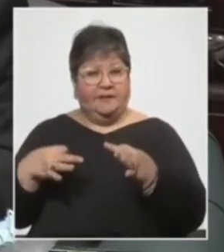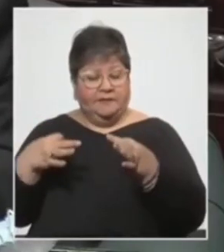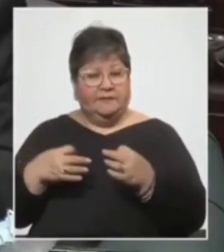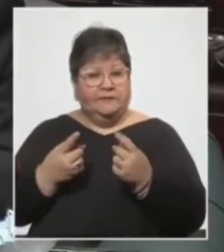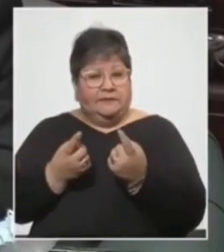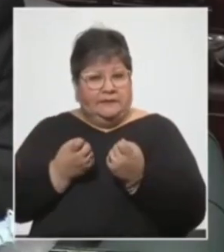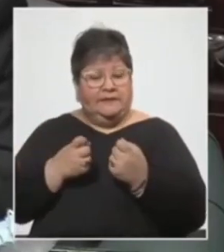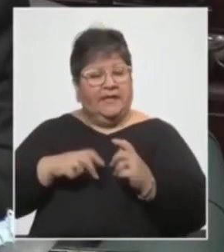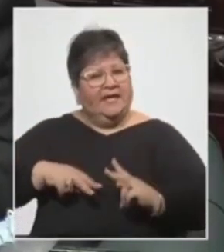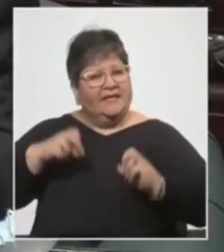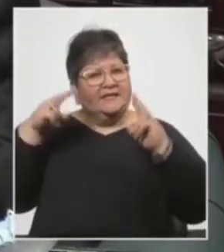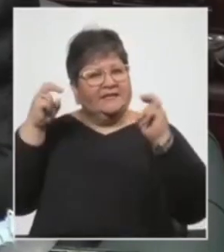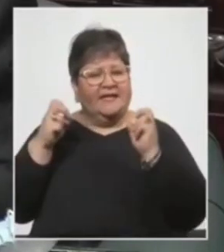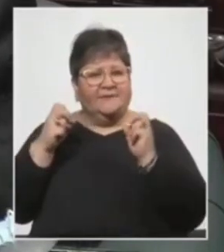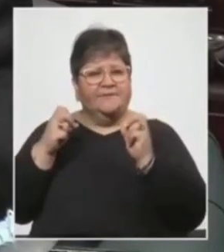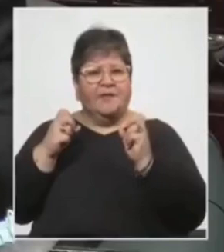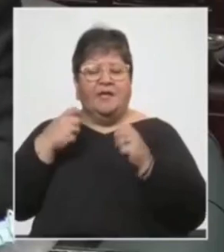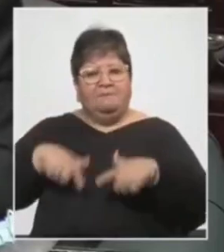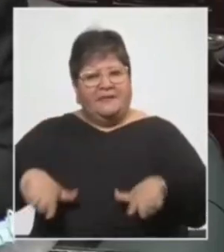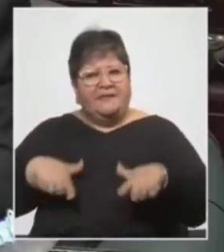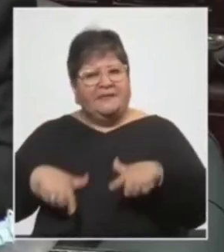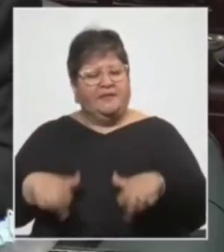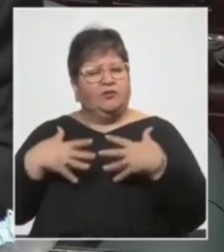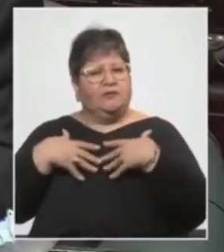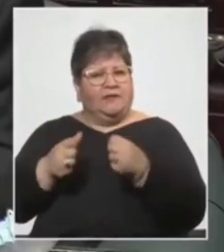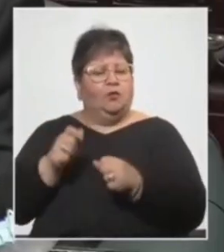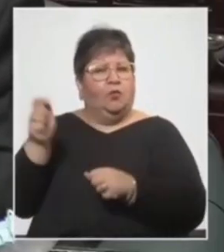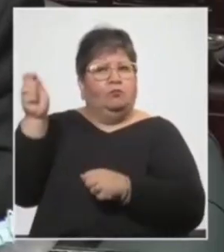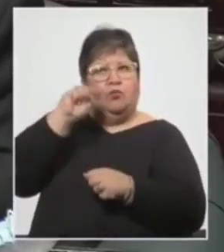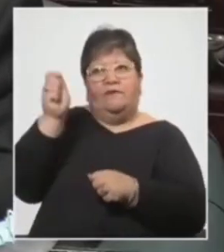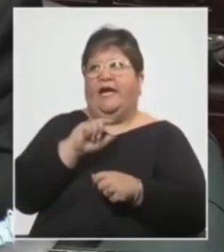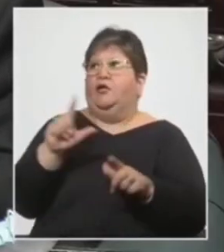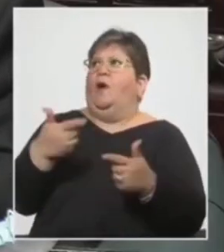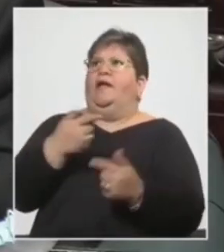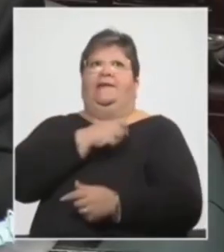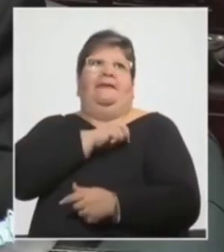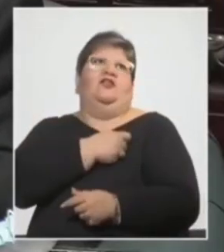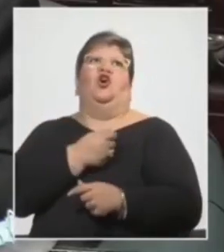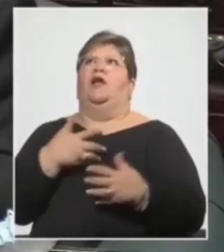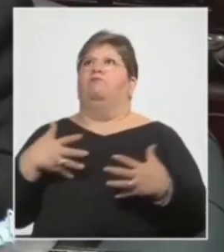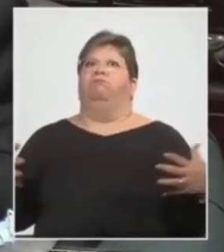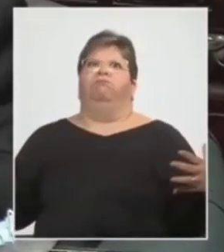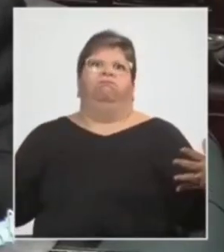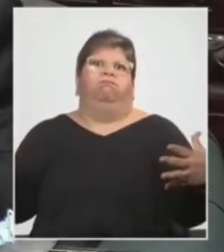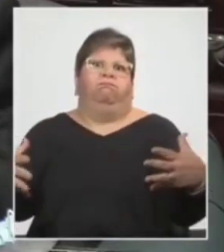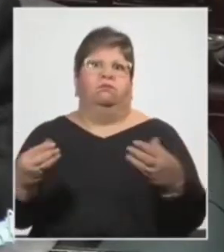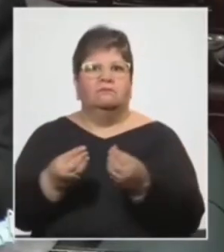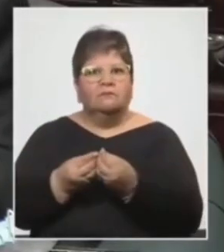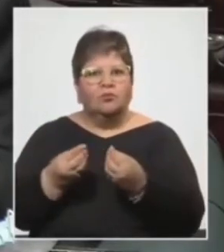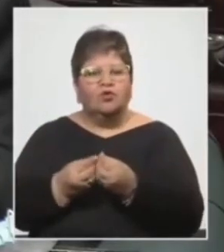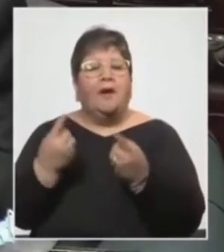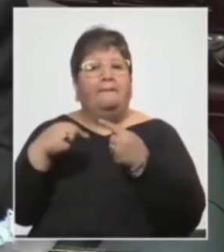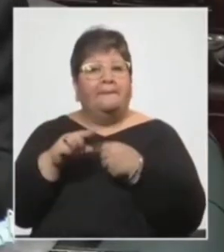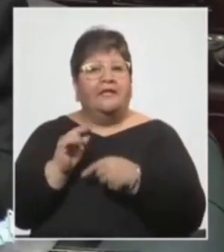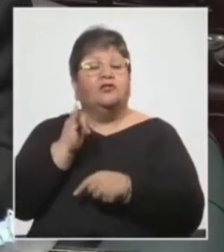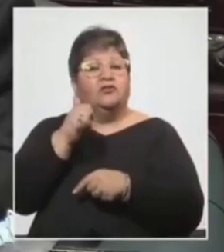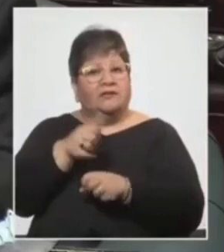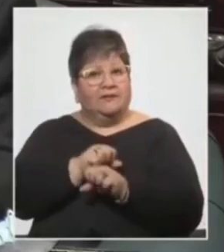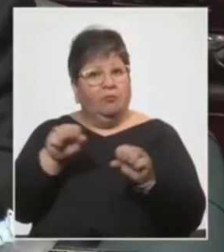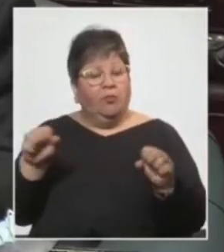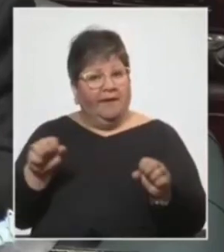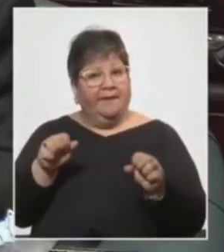duda sabemos que el Ministerio de Salud Pública no tiene un ejército de inspectores pero es factible generar